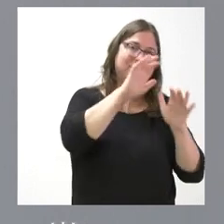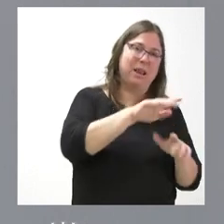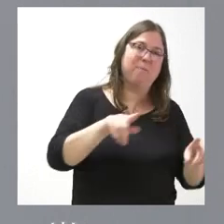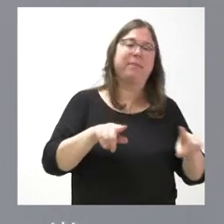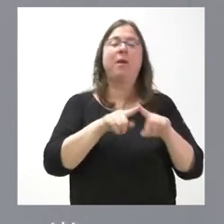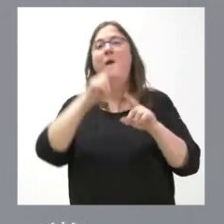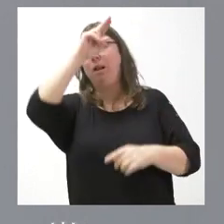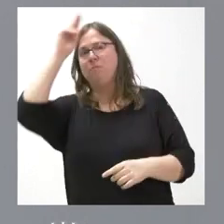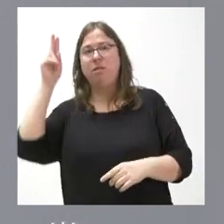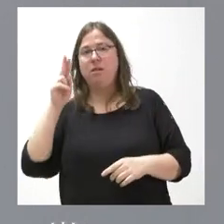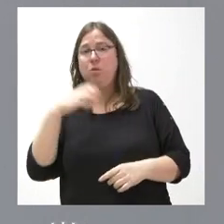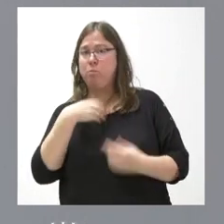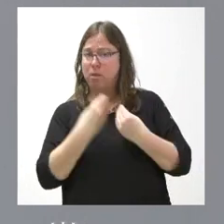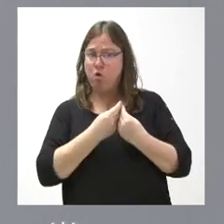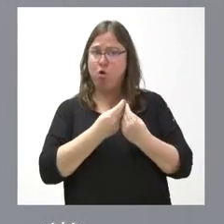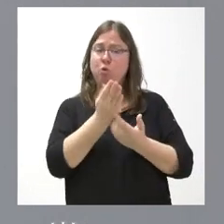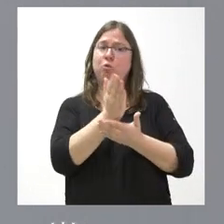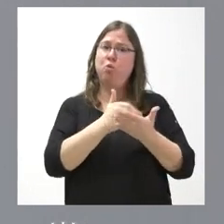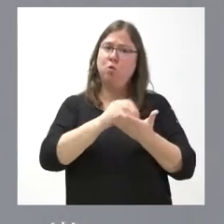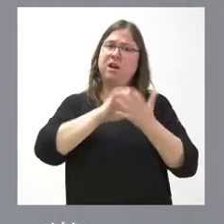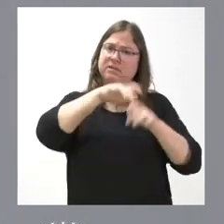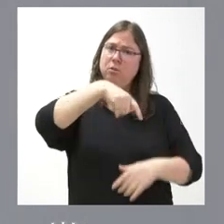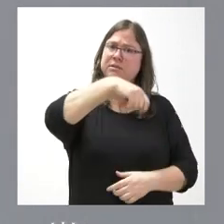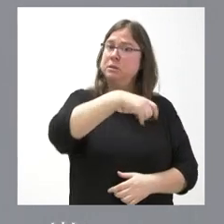en Madrid, con el presidente de la Junta de Castilla y León.